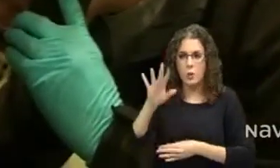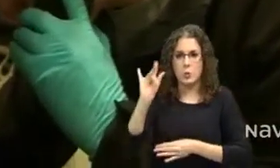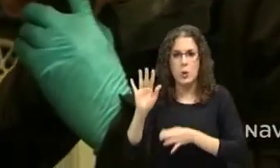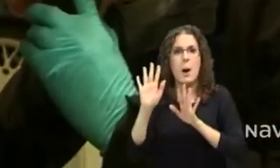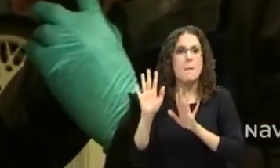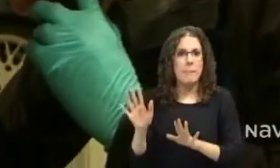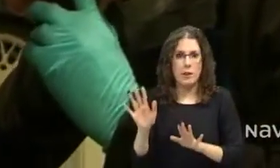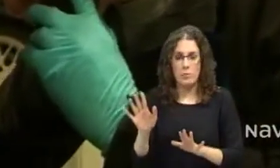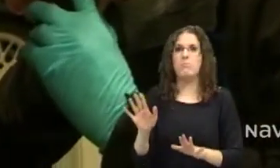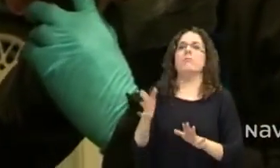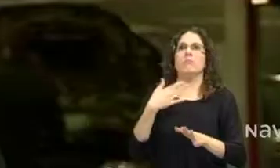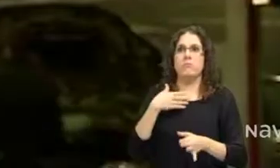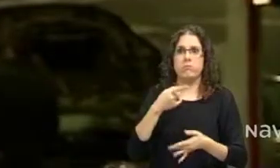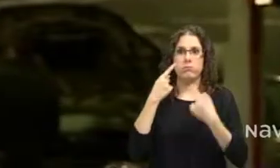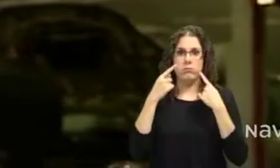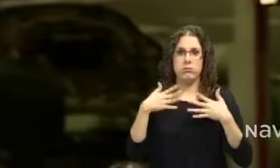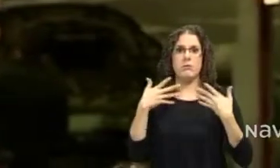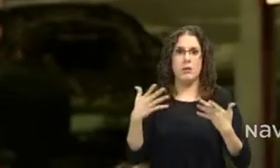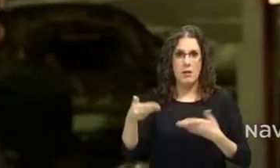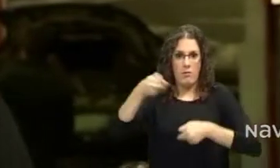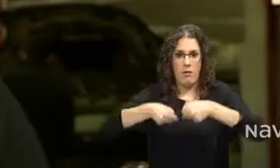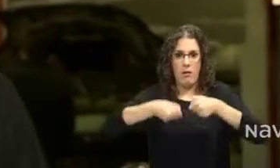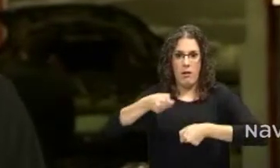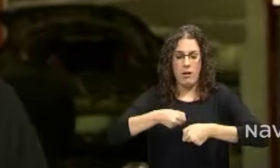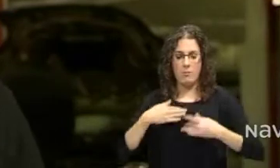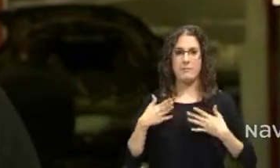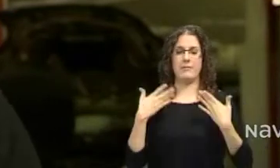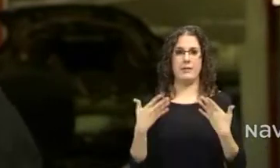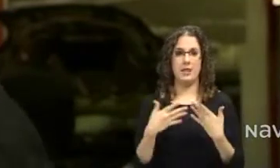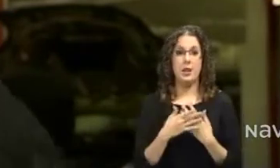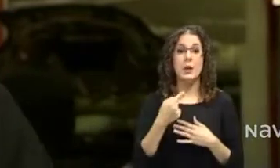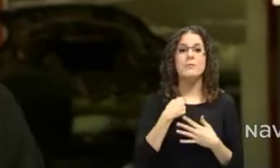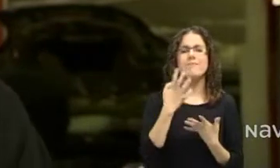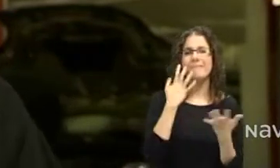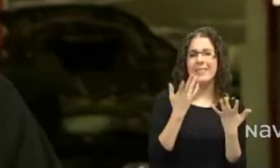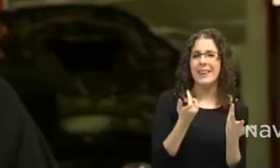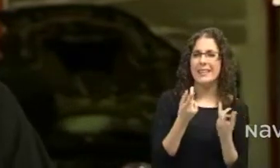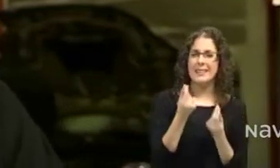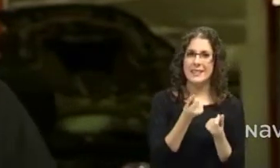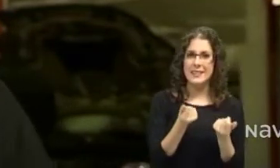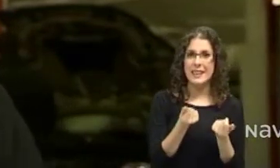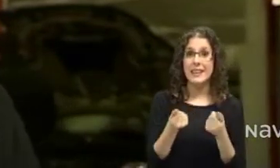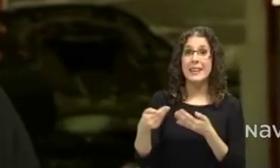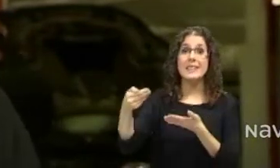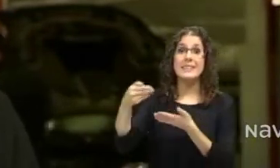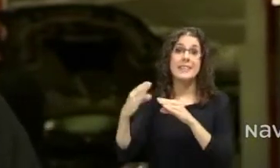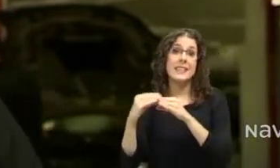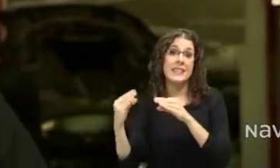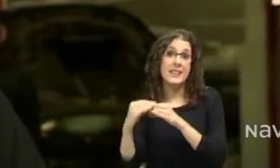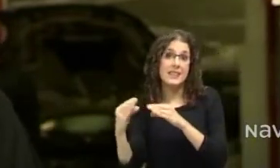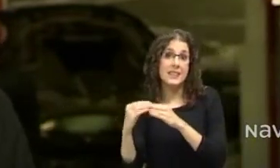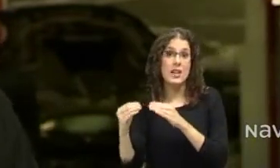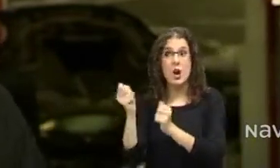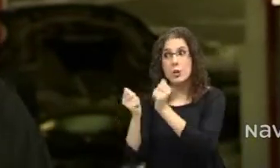ser tanto. Yo notaba, por ejemplo, mis clientes que iban al sitio donde yo trabajaba, pues me traían sus coches. Pero veo que